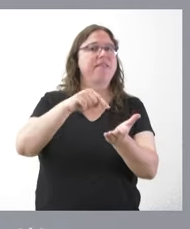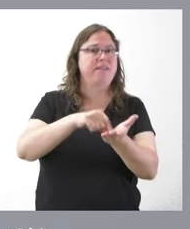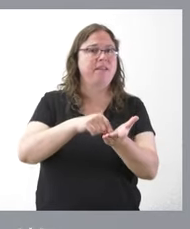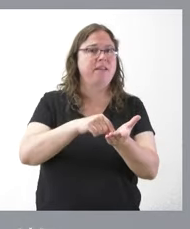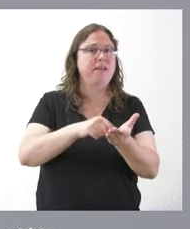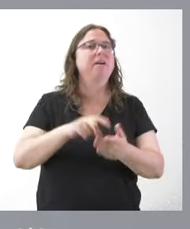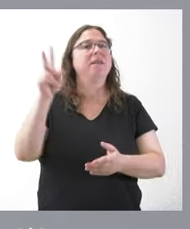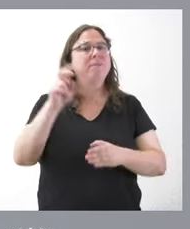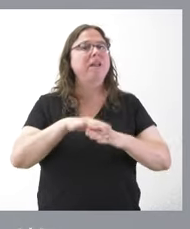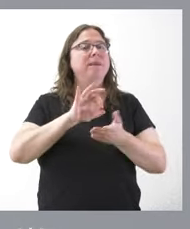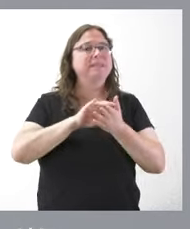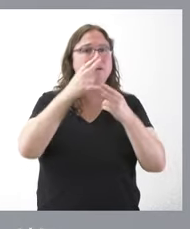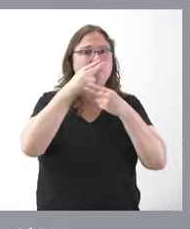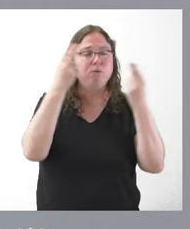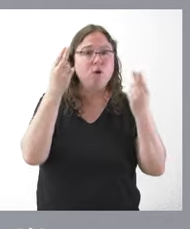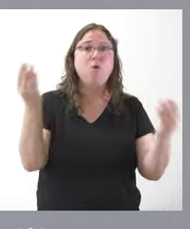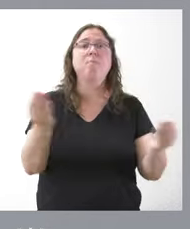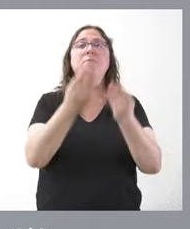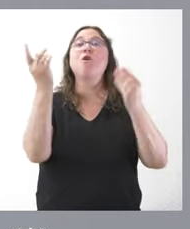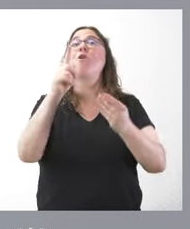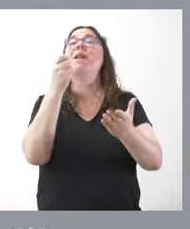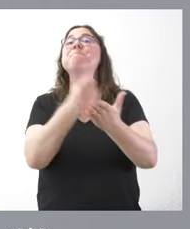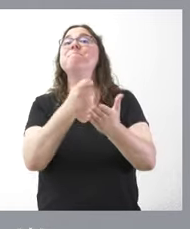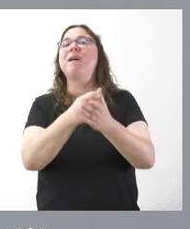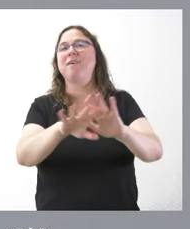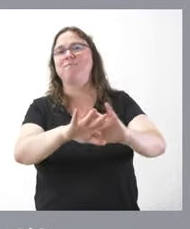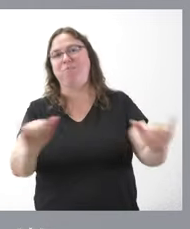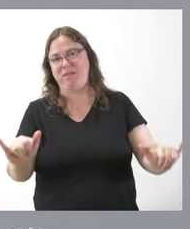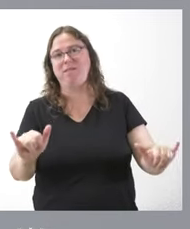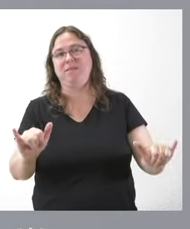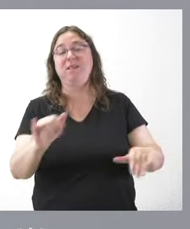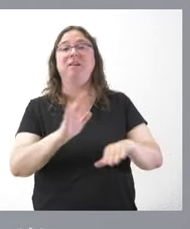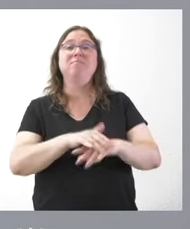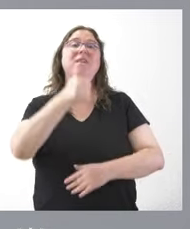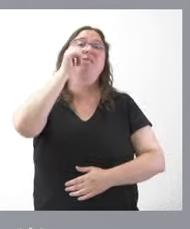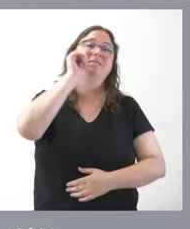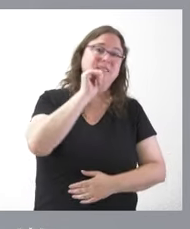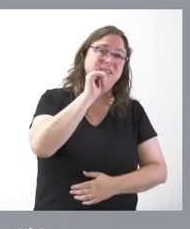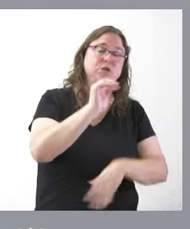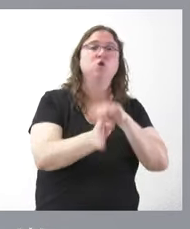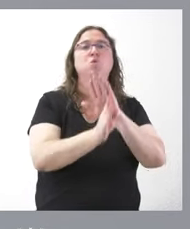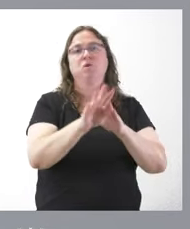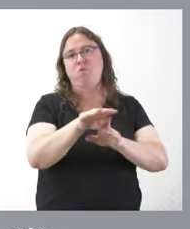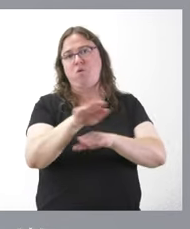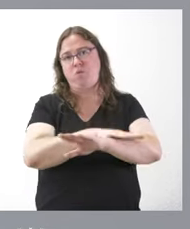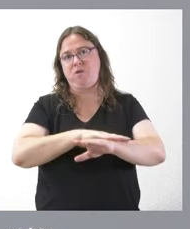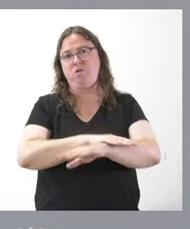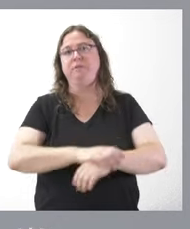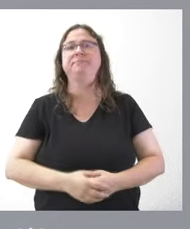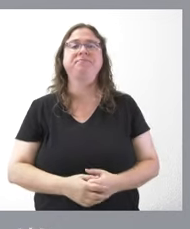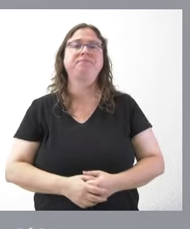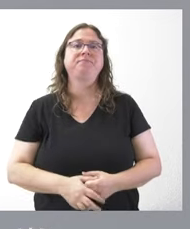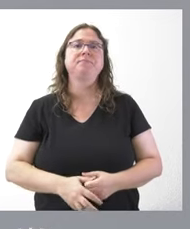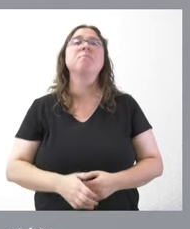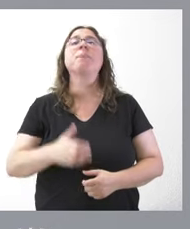para mejorar sus servicios públicos sino para pagar un precio político para que Pedro Sánchez siga en el gobierno si la